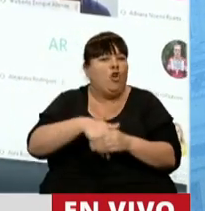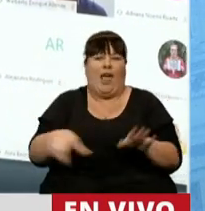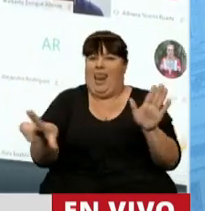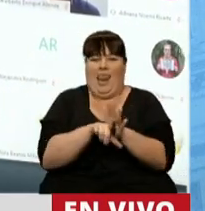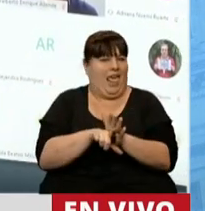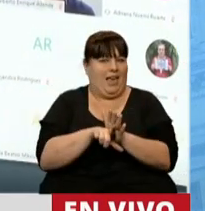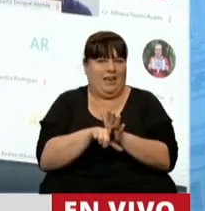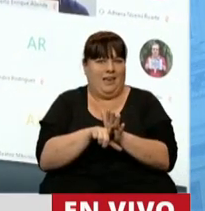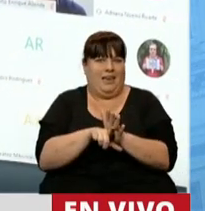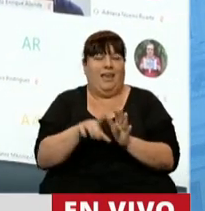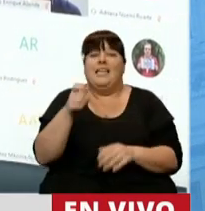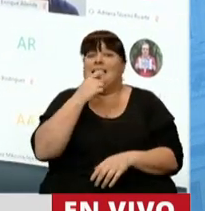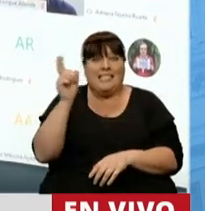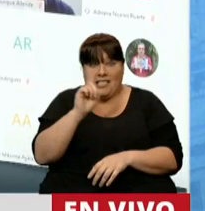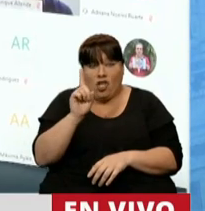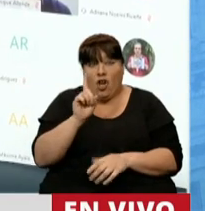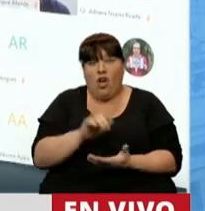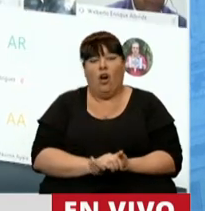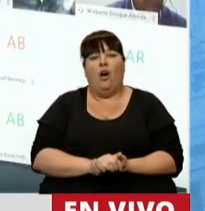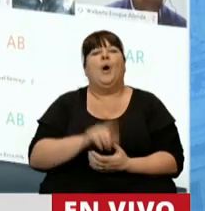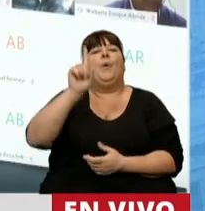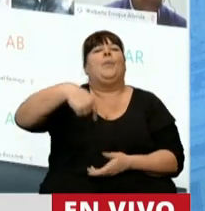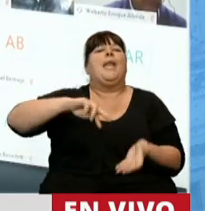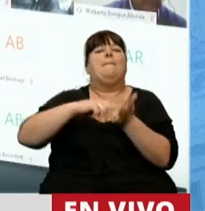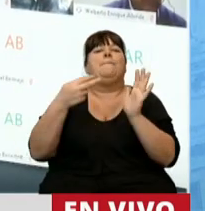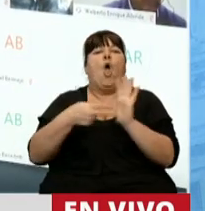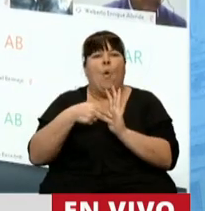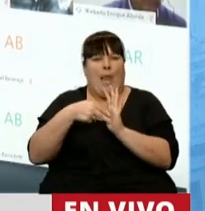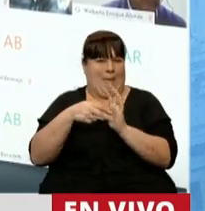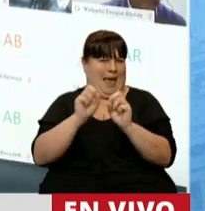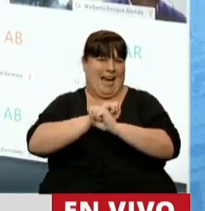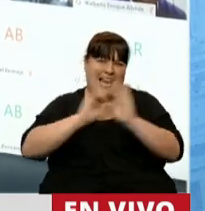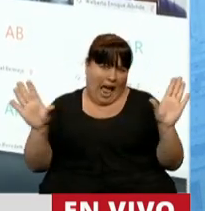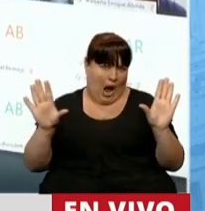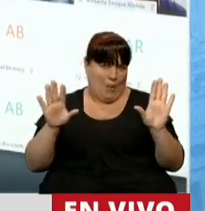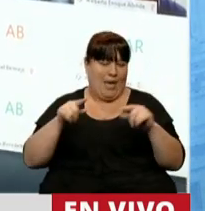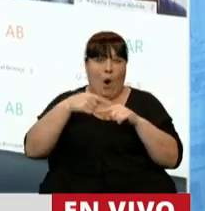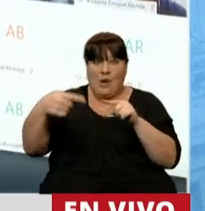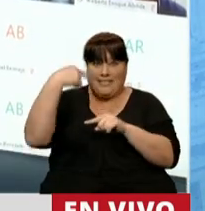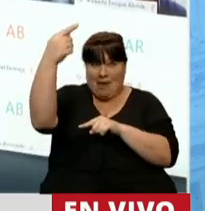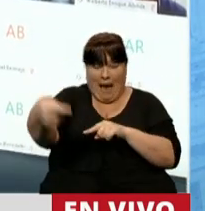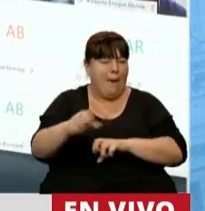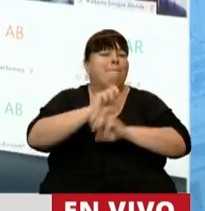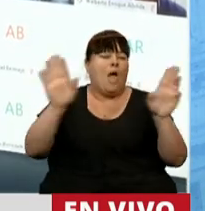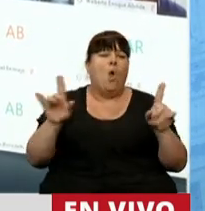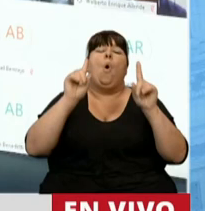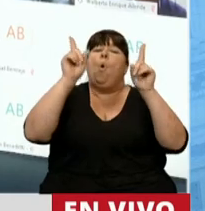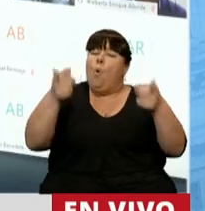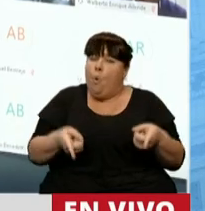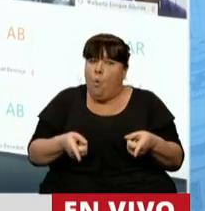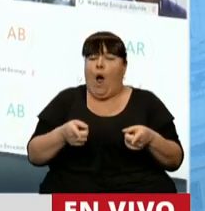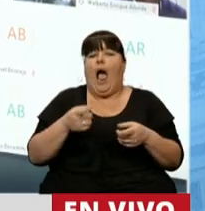ley porque si no vamos a tener un problema muy serio a partir de la semana que viene. A pesar